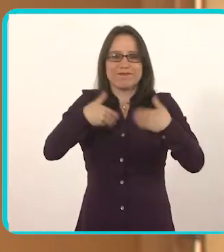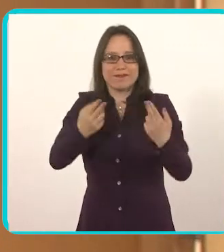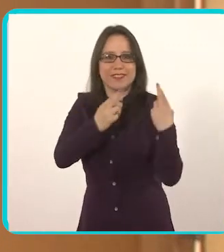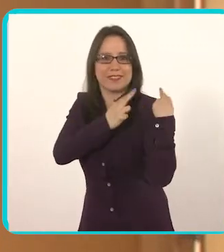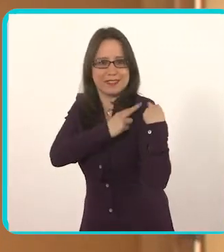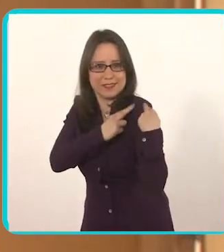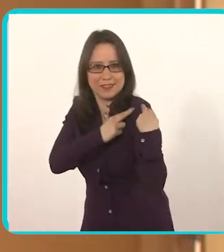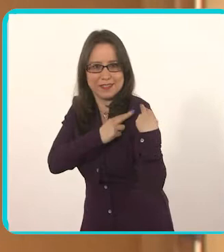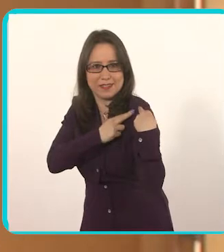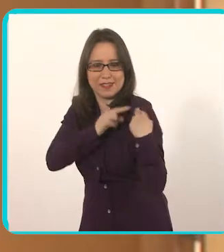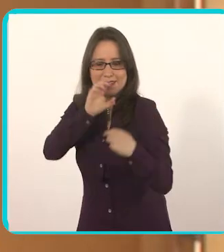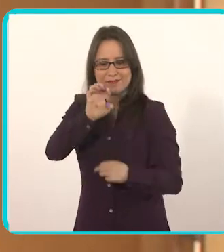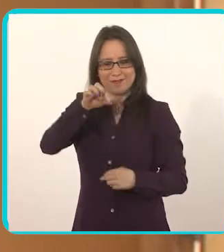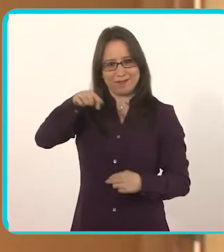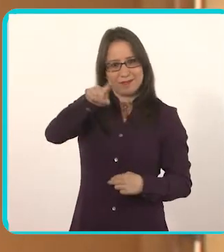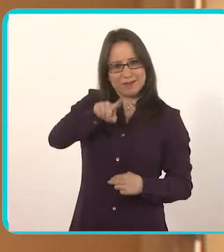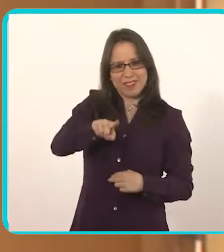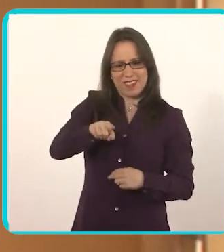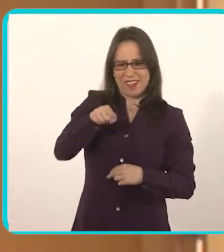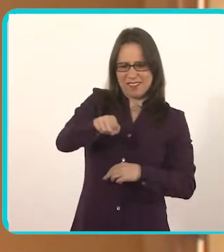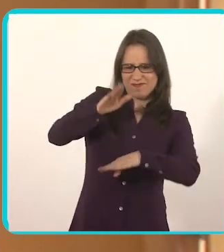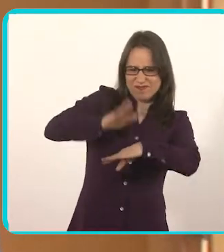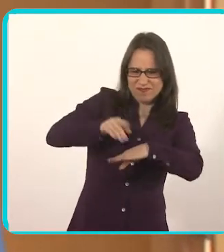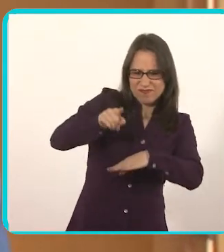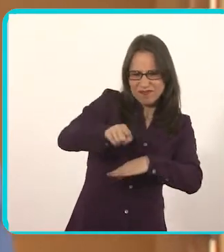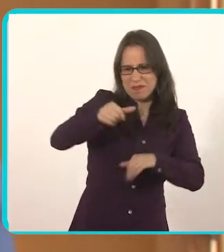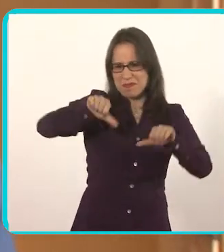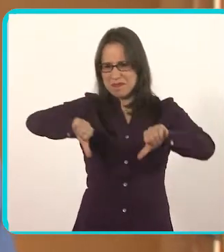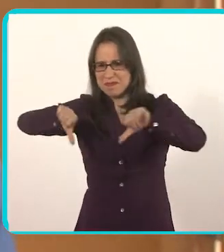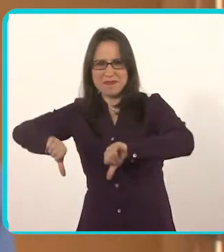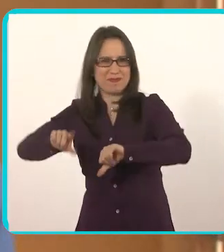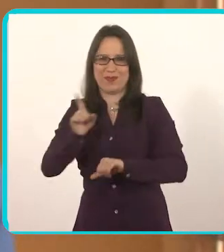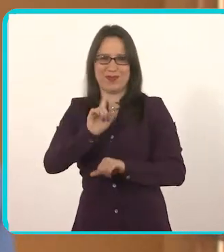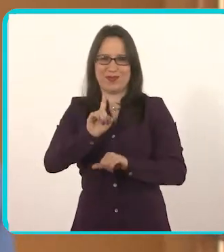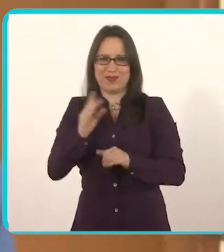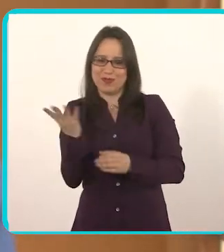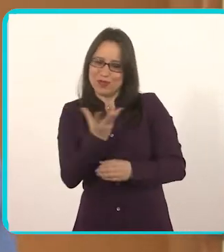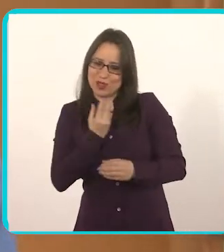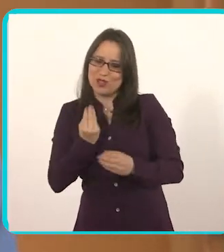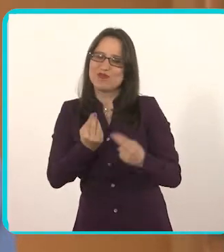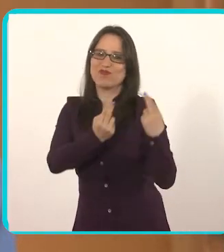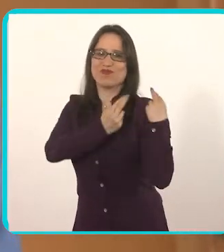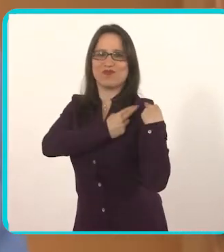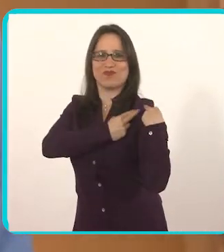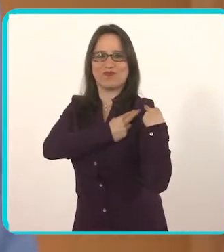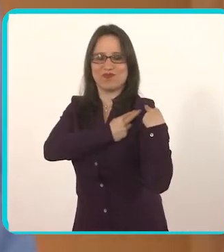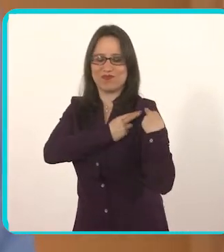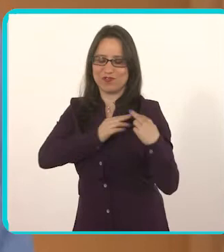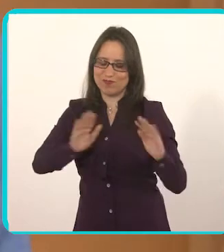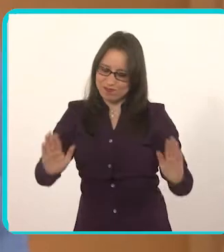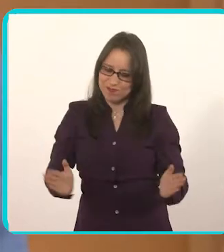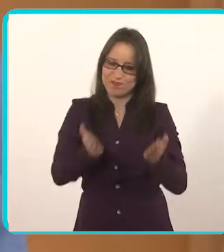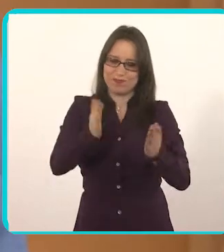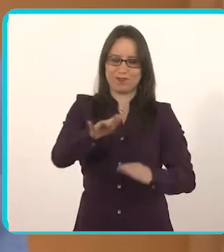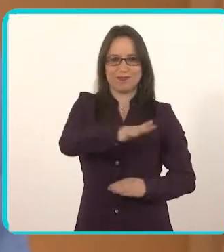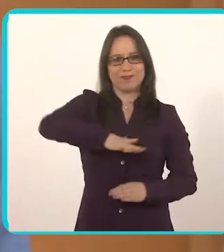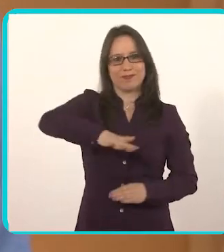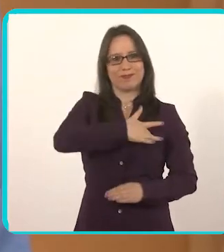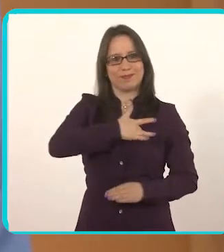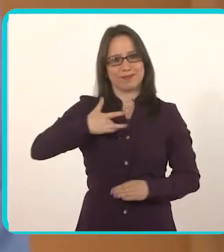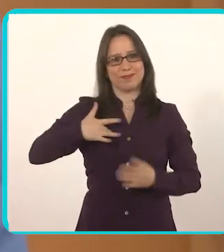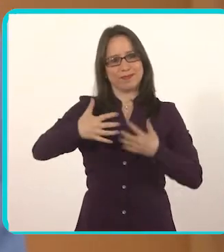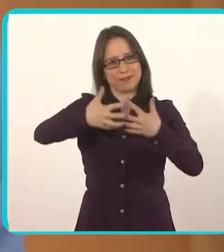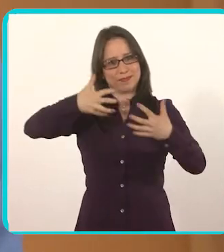que todos somos actores responsables. No tenemos culpables, tenemos son actores que tienen deberes en cada